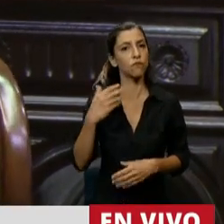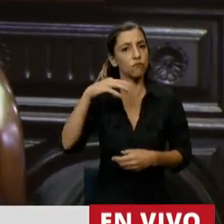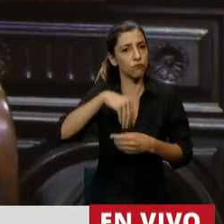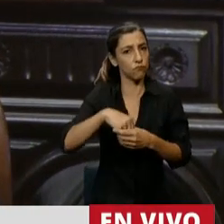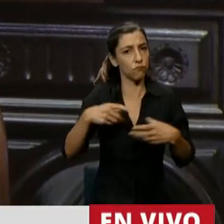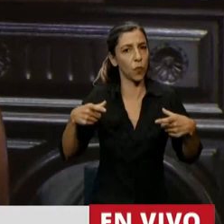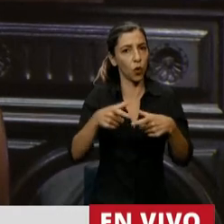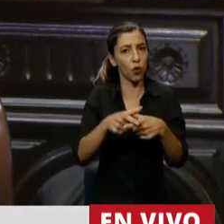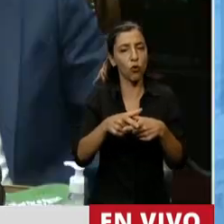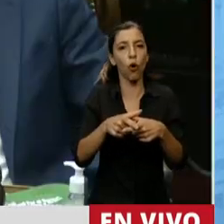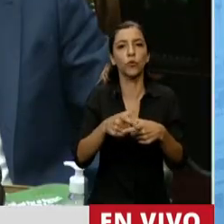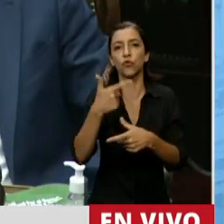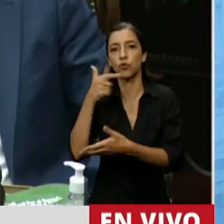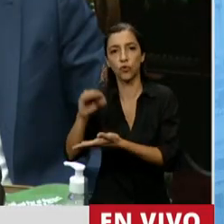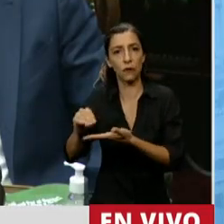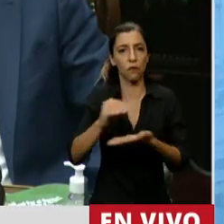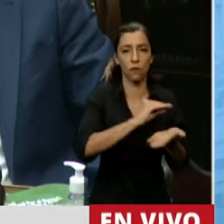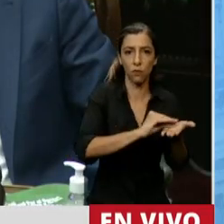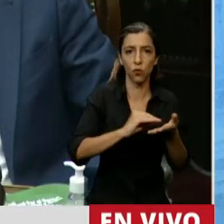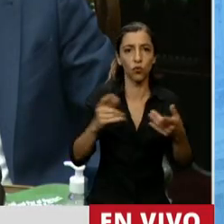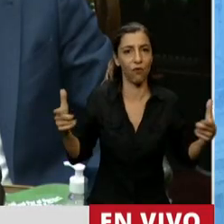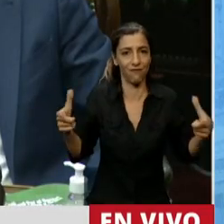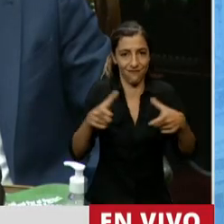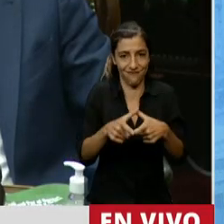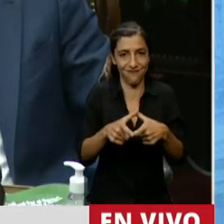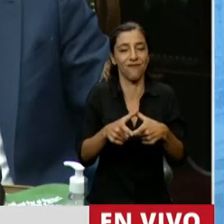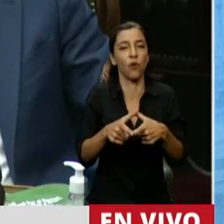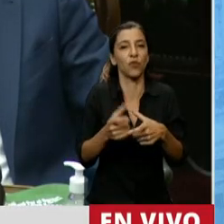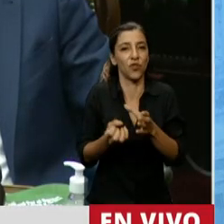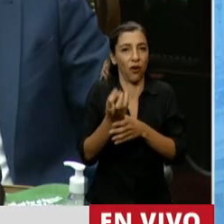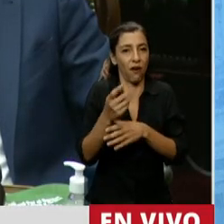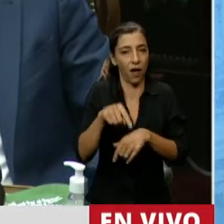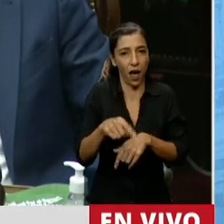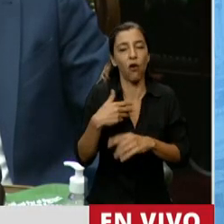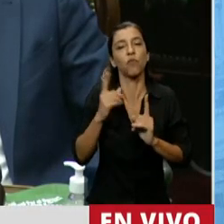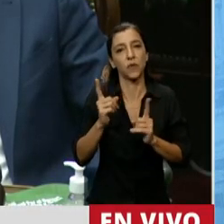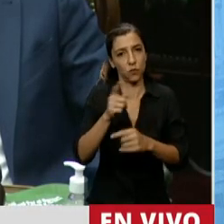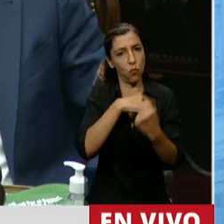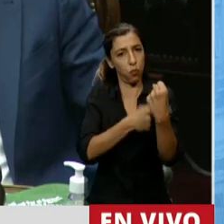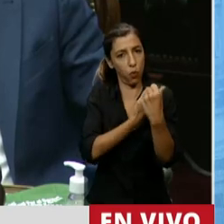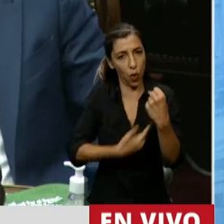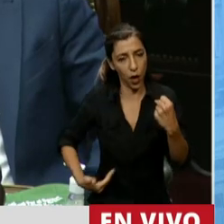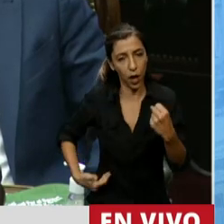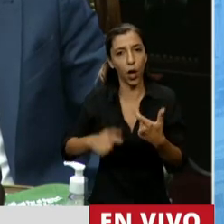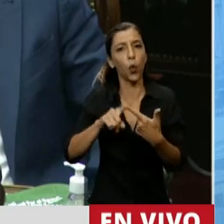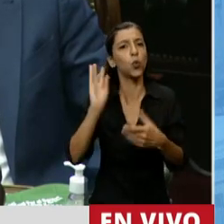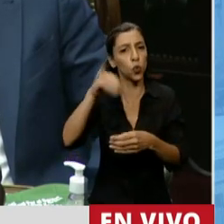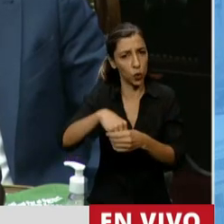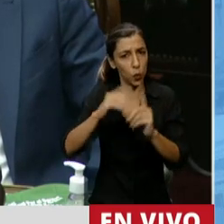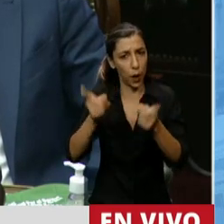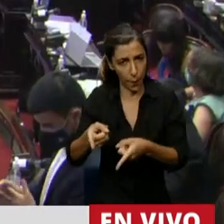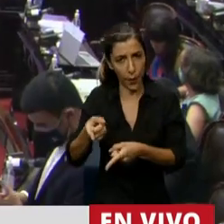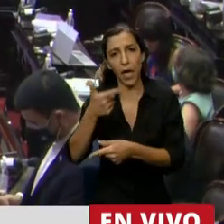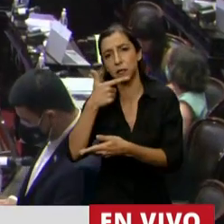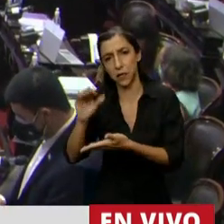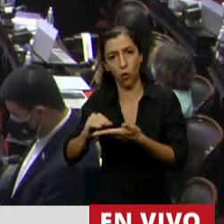la comisión bicameral mixta que integramos con el Poder Ejecutivo, senadores y diputados